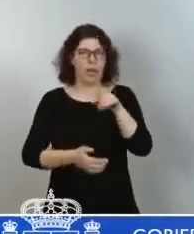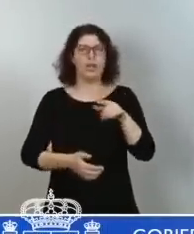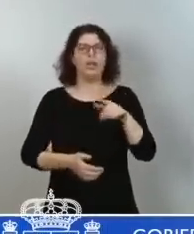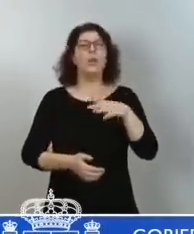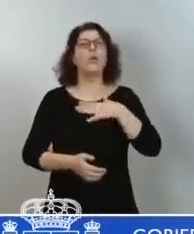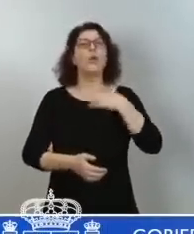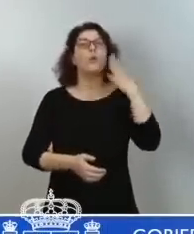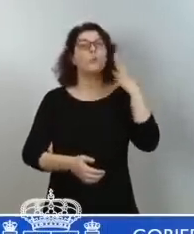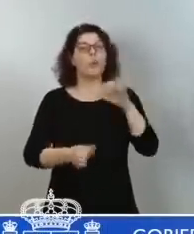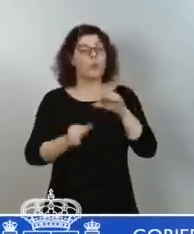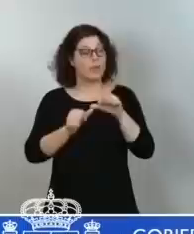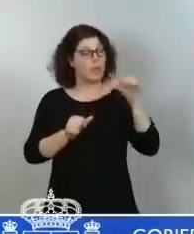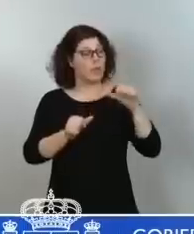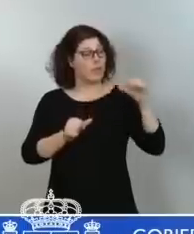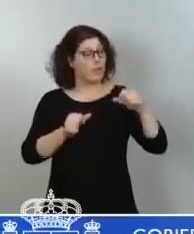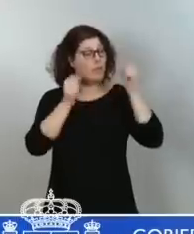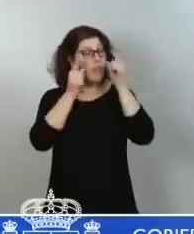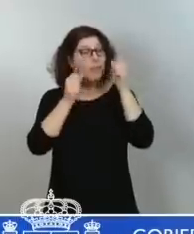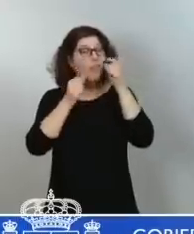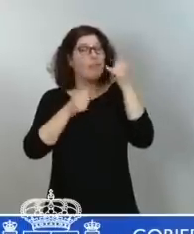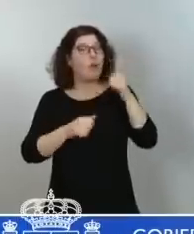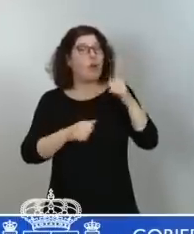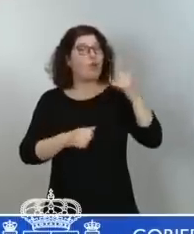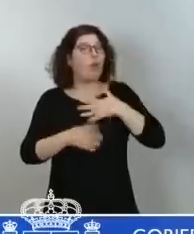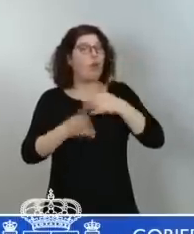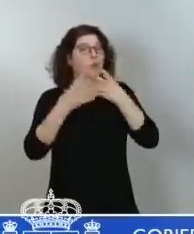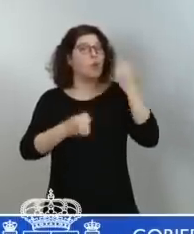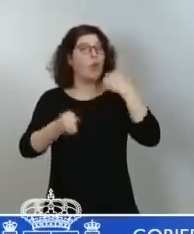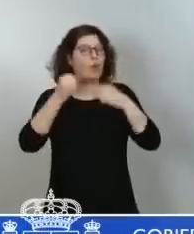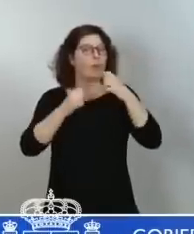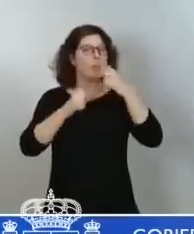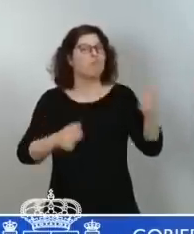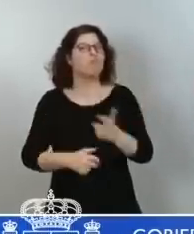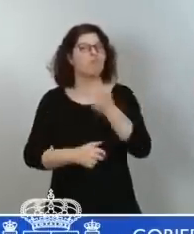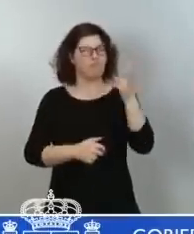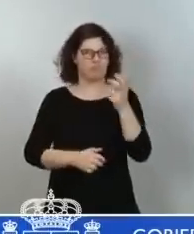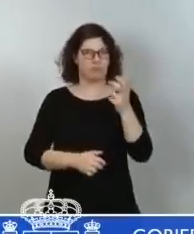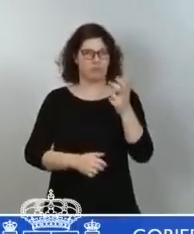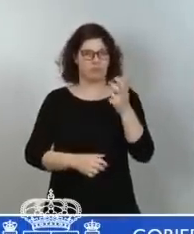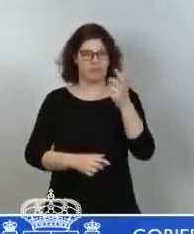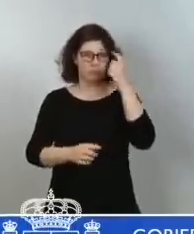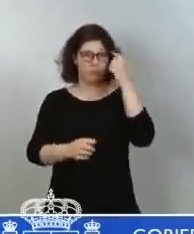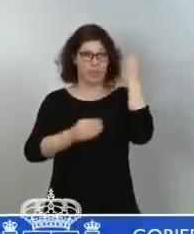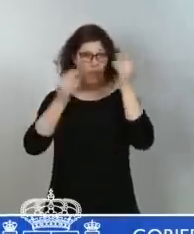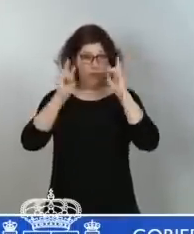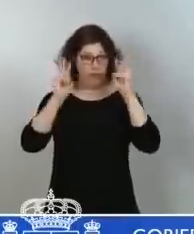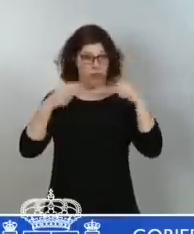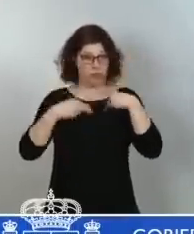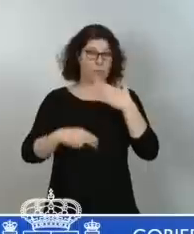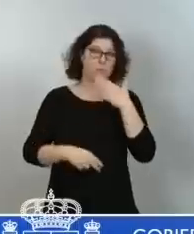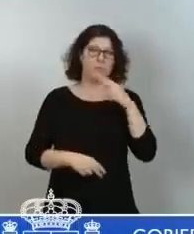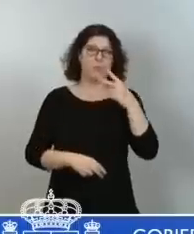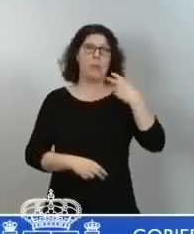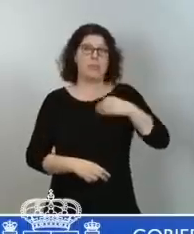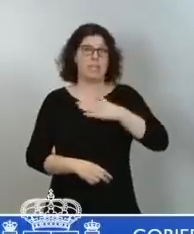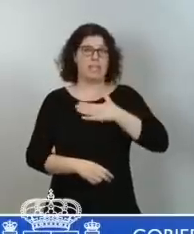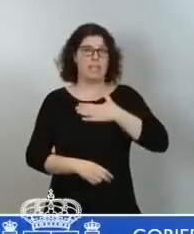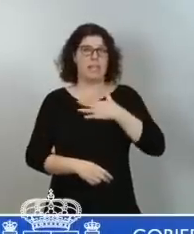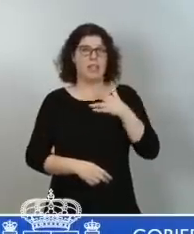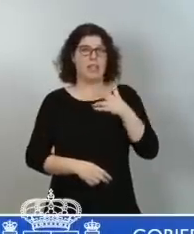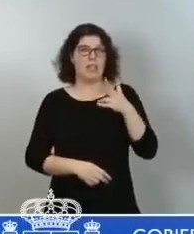en la estructura económica de nuestro país. Una reflexión como vicepresidente de Derechos Sociales y Agenda 2030.